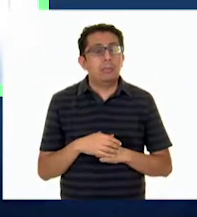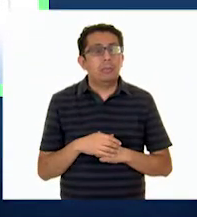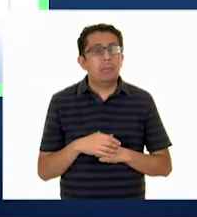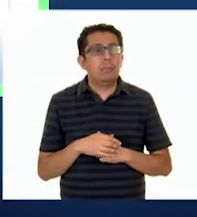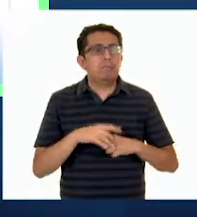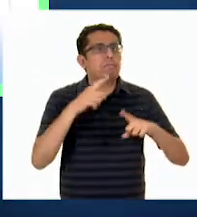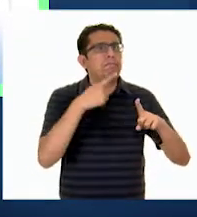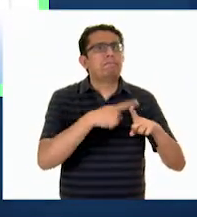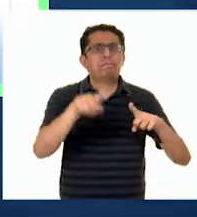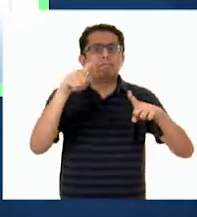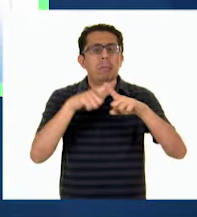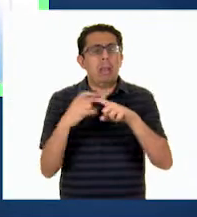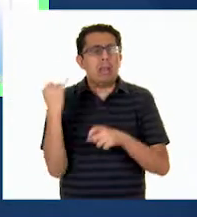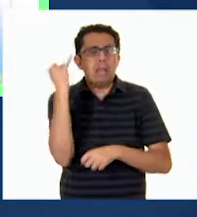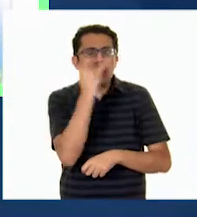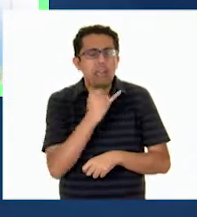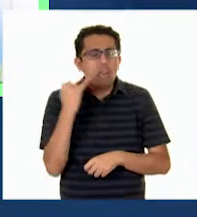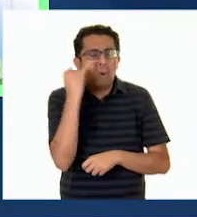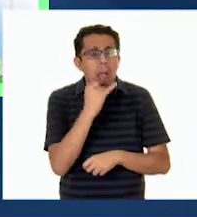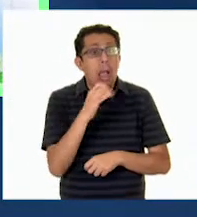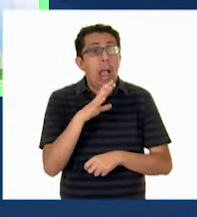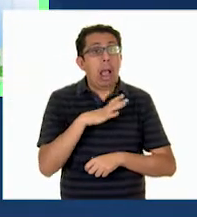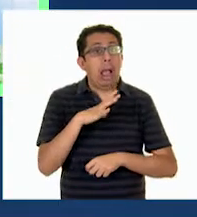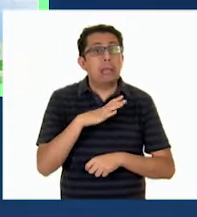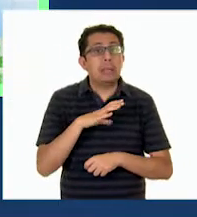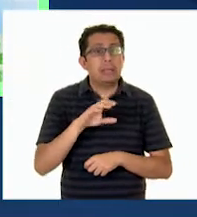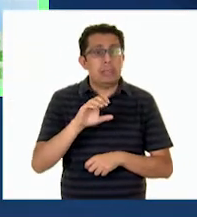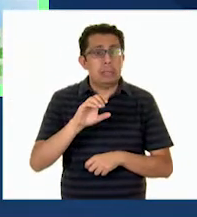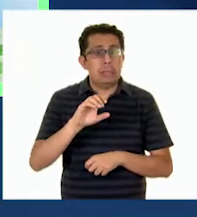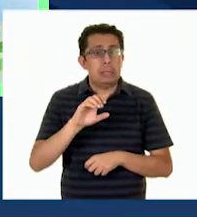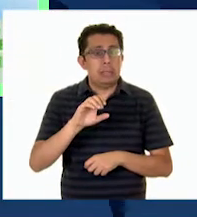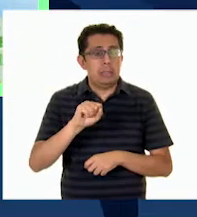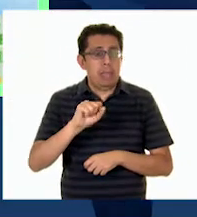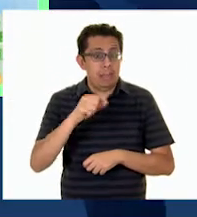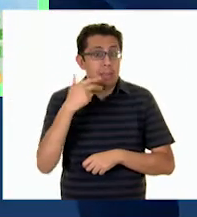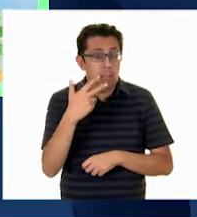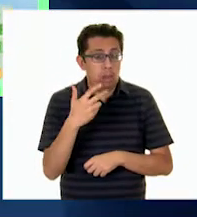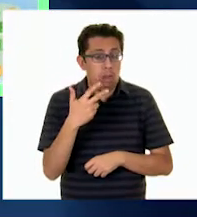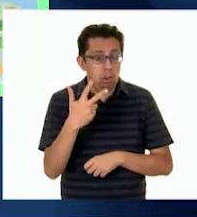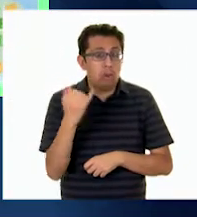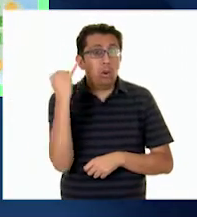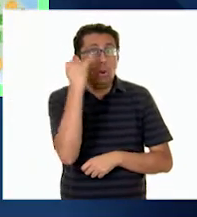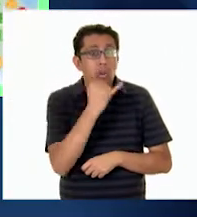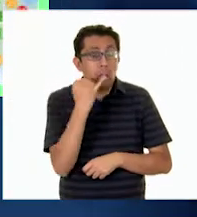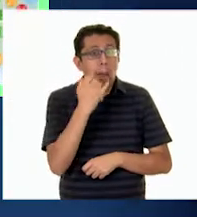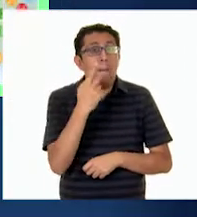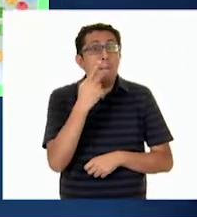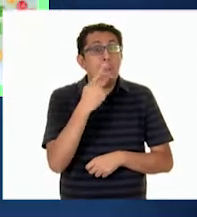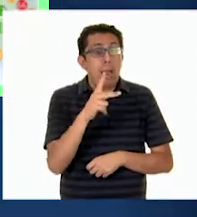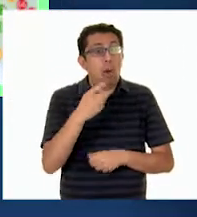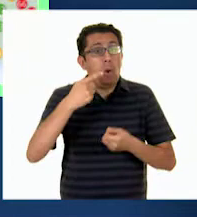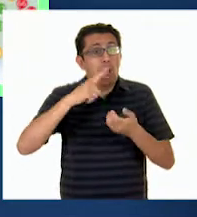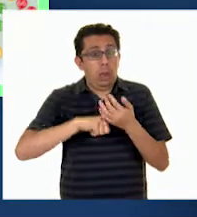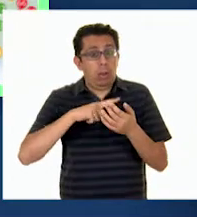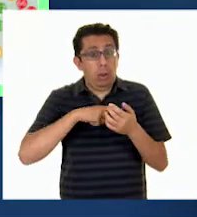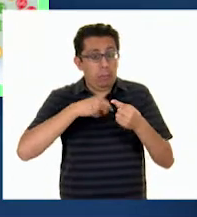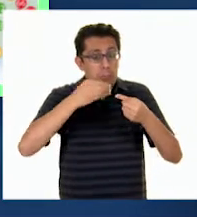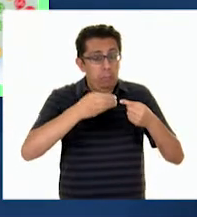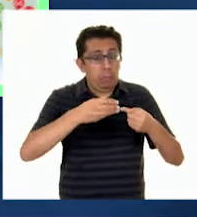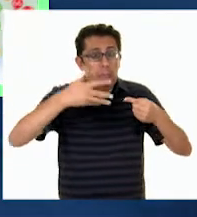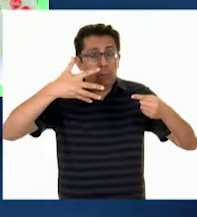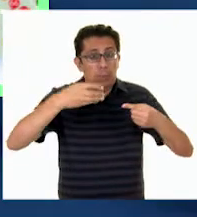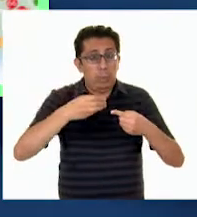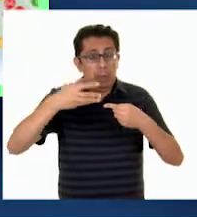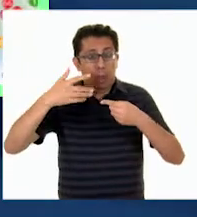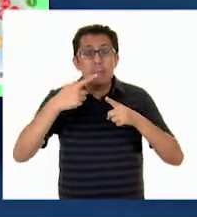diversas lenguas. Son 68 lenguas, pero con distintas variantes, ¿sí?